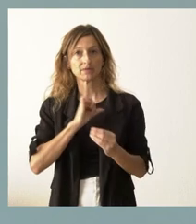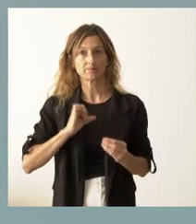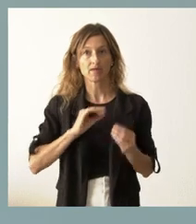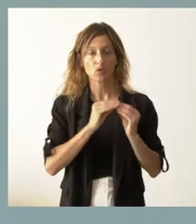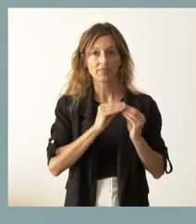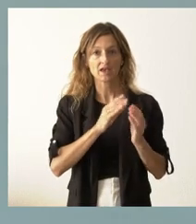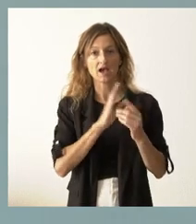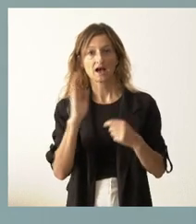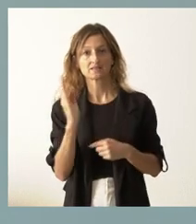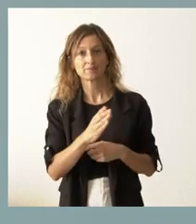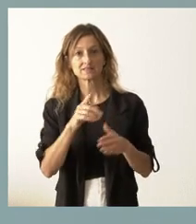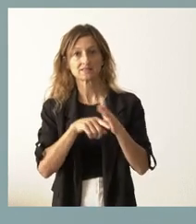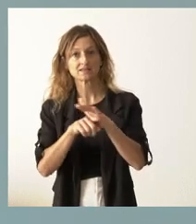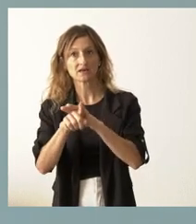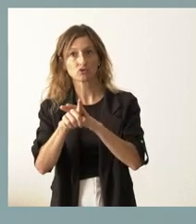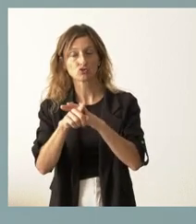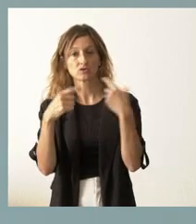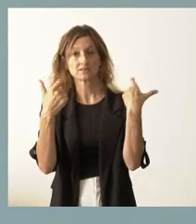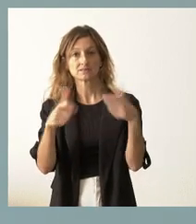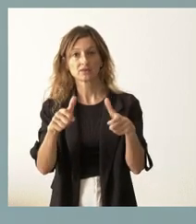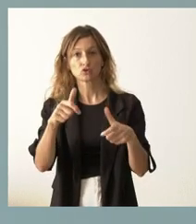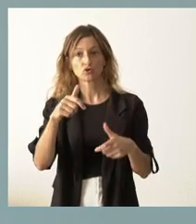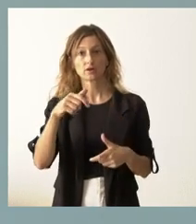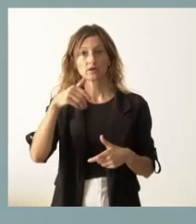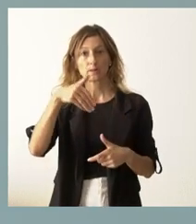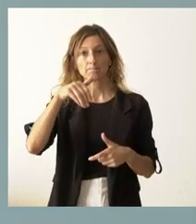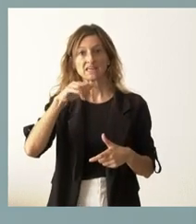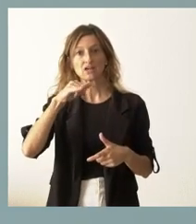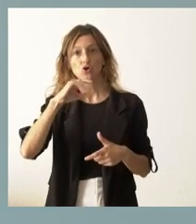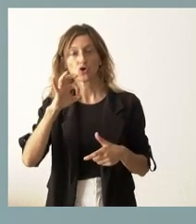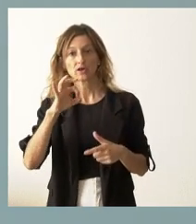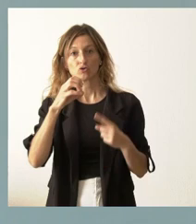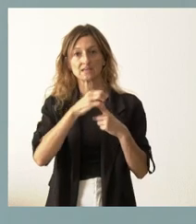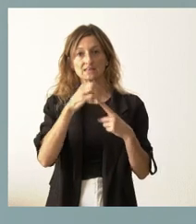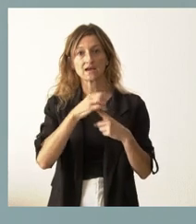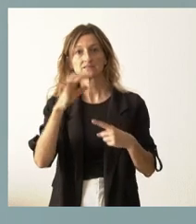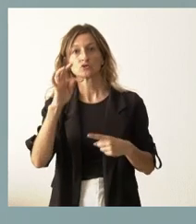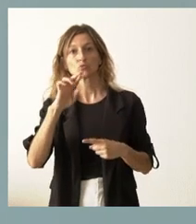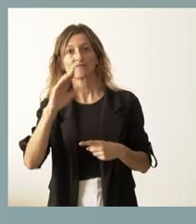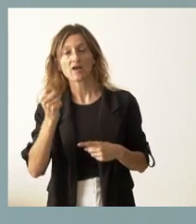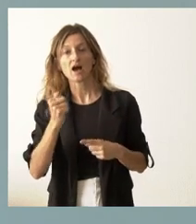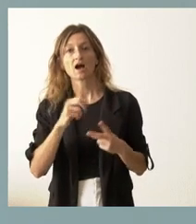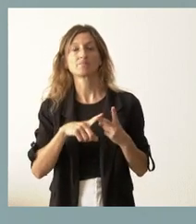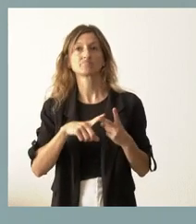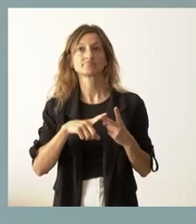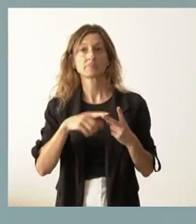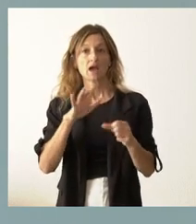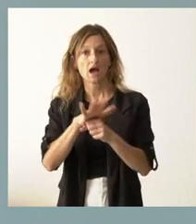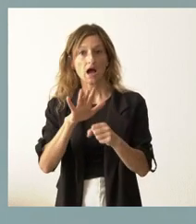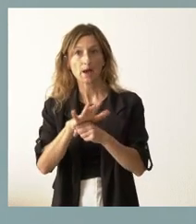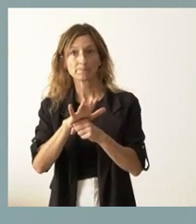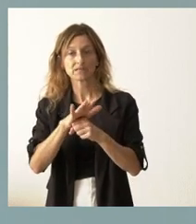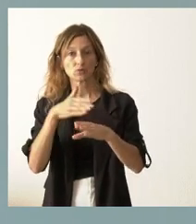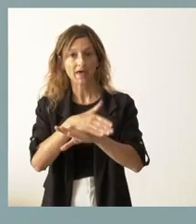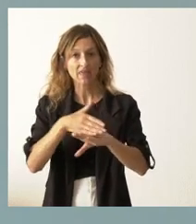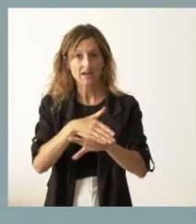a través del desarrollo del sector micológico, de la trufa, del ámbito de la explotación de